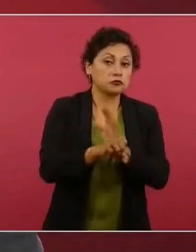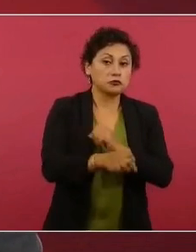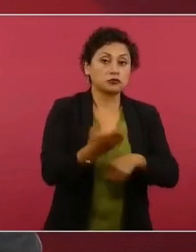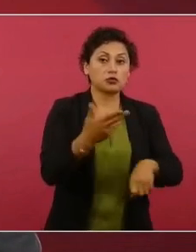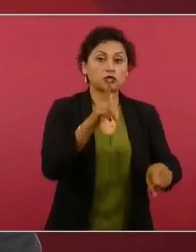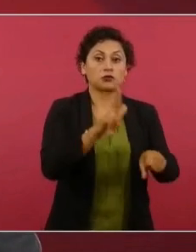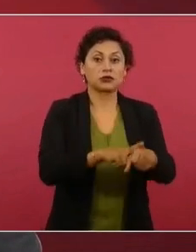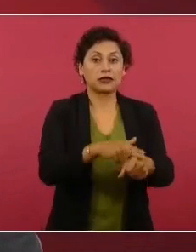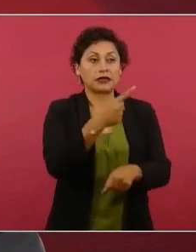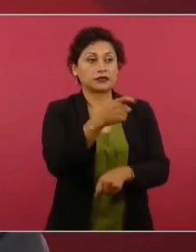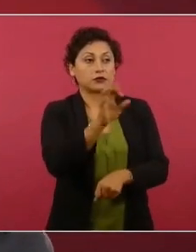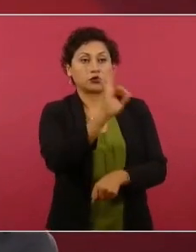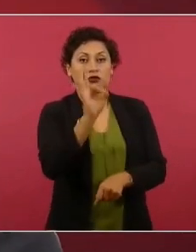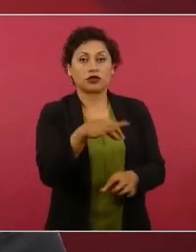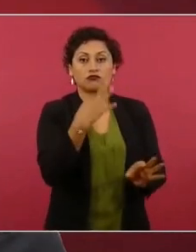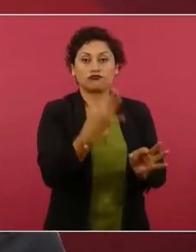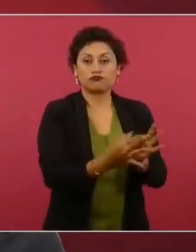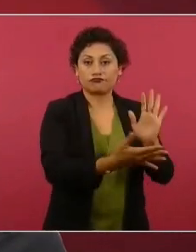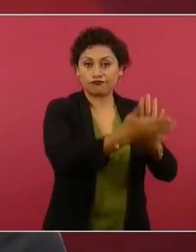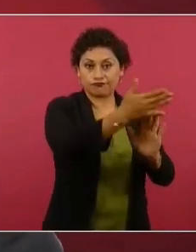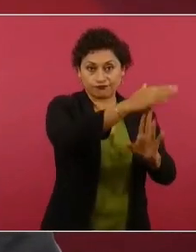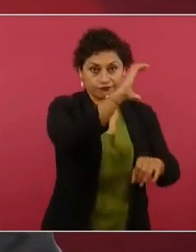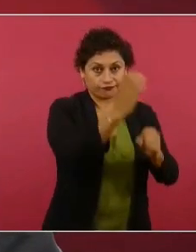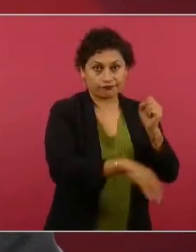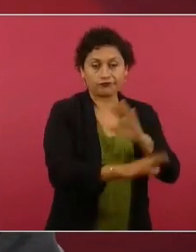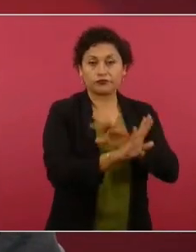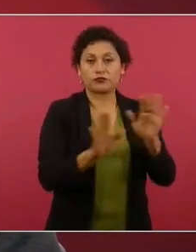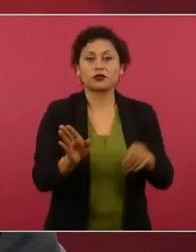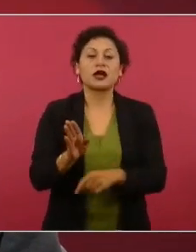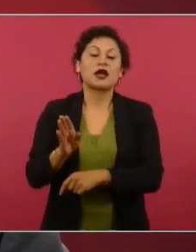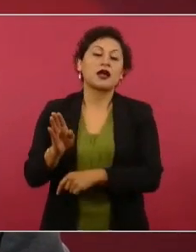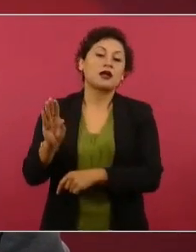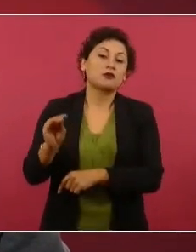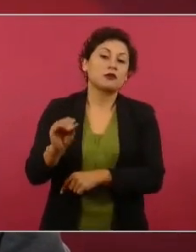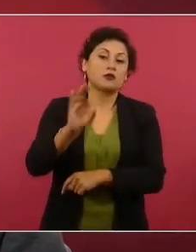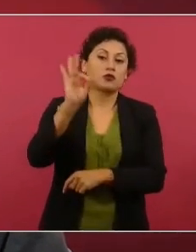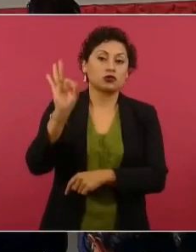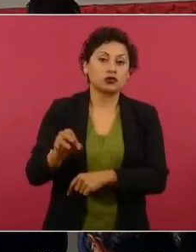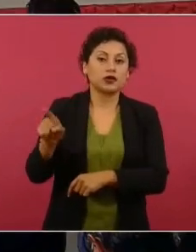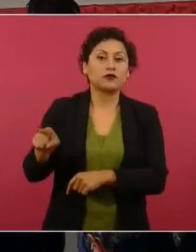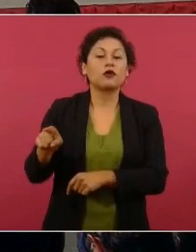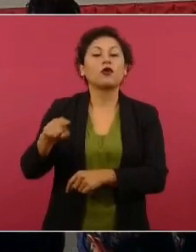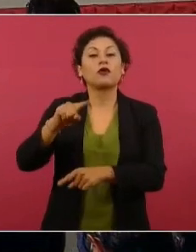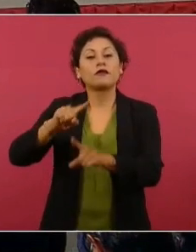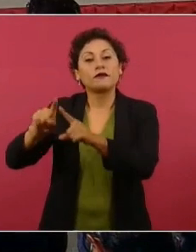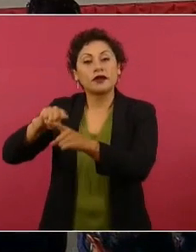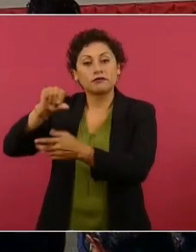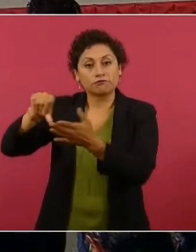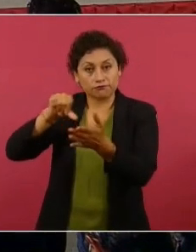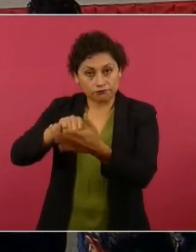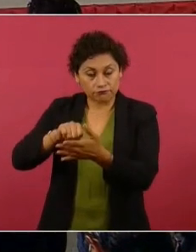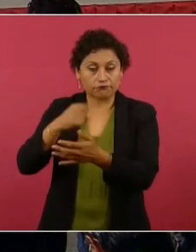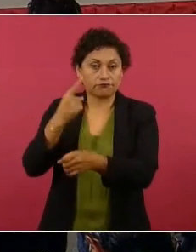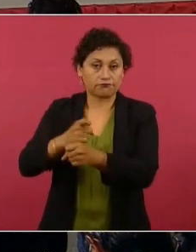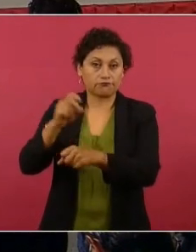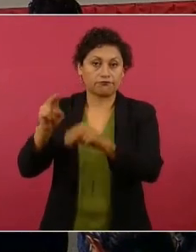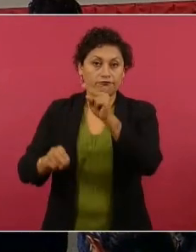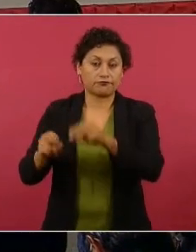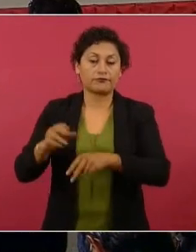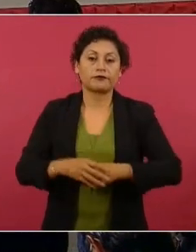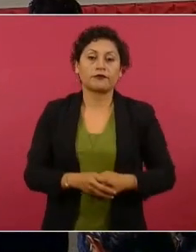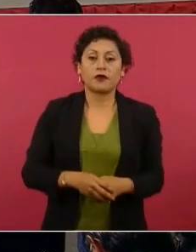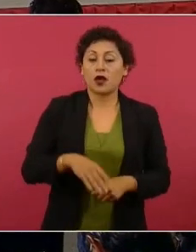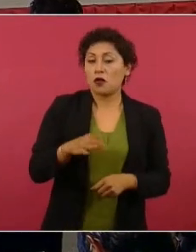ya en un 100 por ciento de avance y 91 por ciento en las unidades de primer nivel. En el abasto reportamos un 90